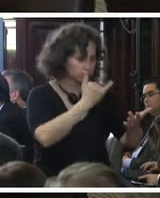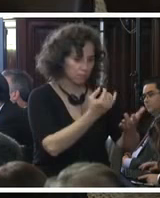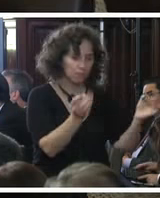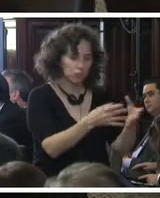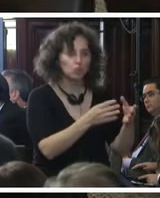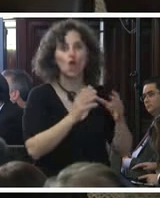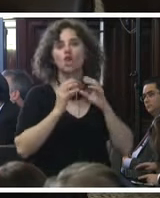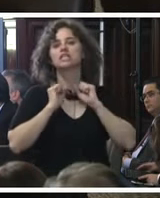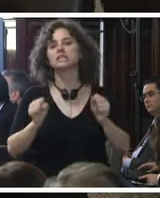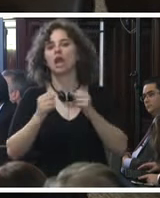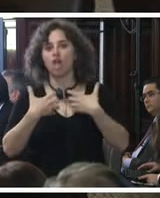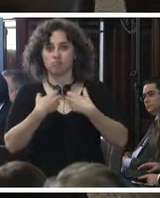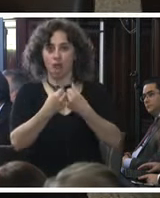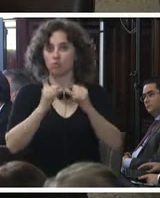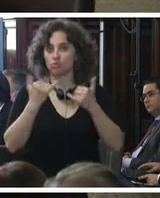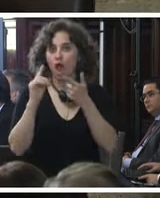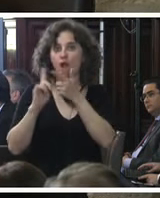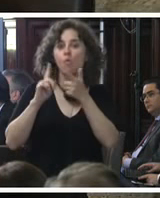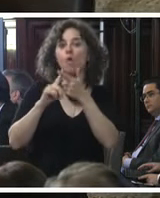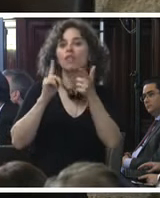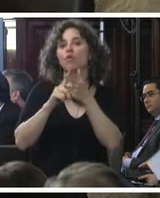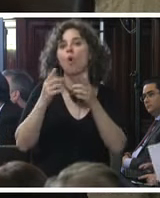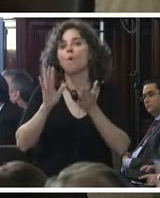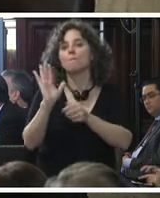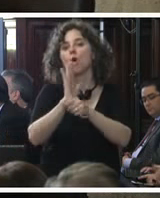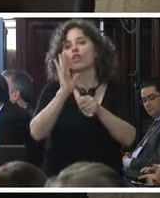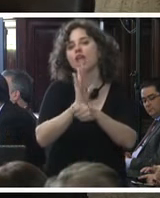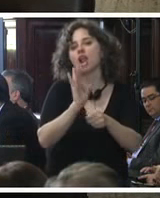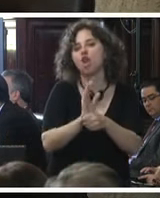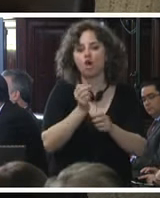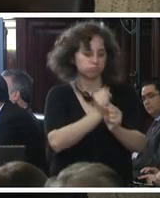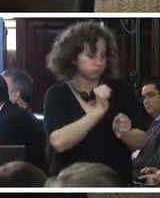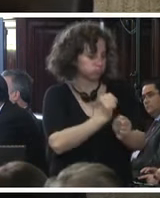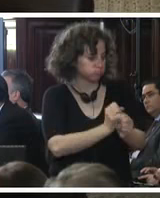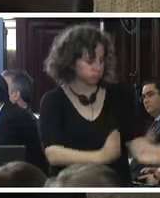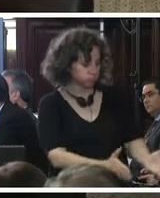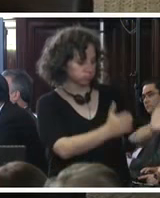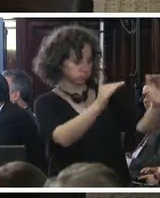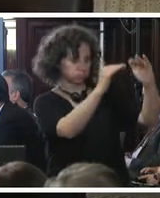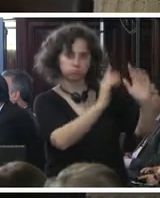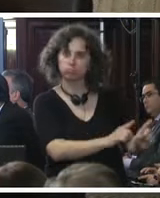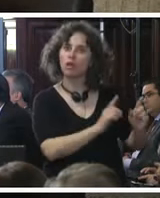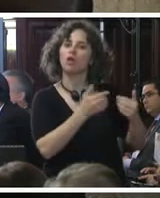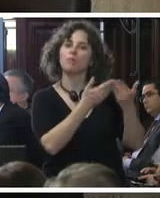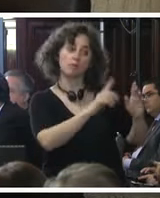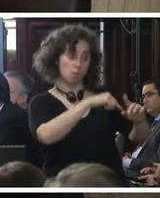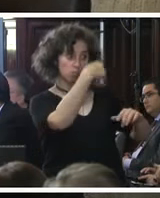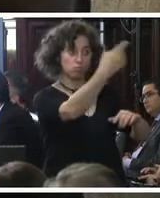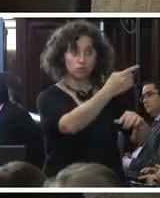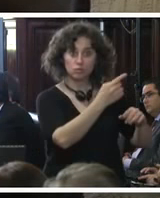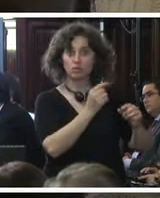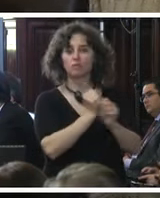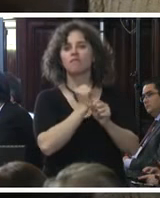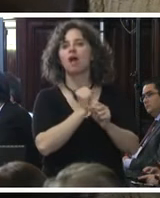salud ha acordado ya el modelo y la obra que comenzaremos en los próximos días y estamos trabajando para que Aldo